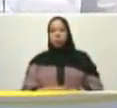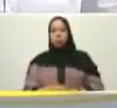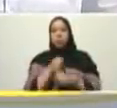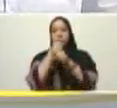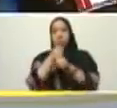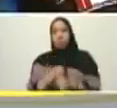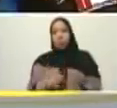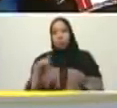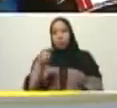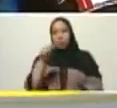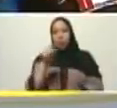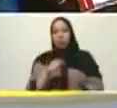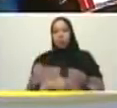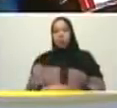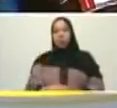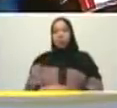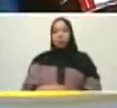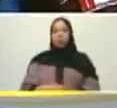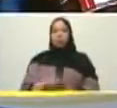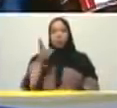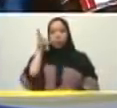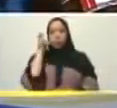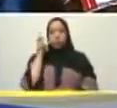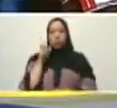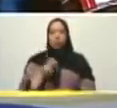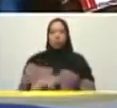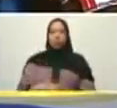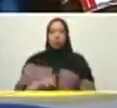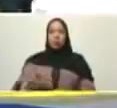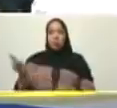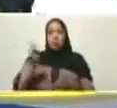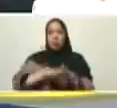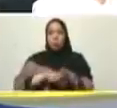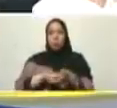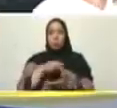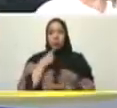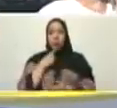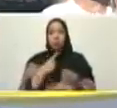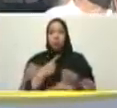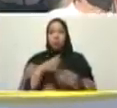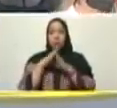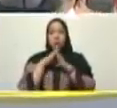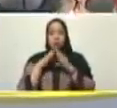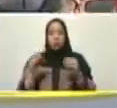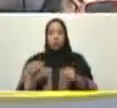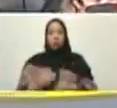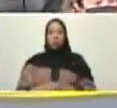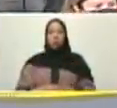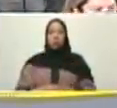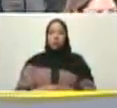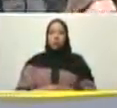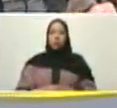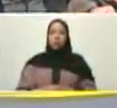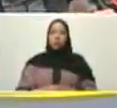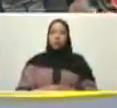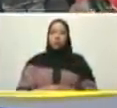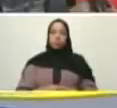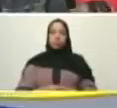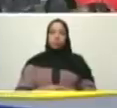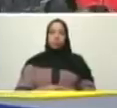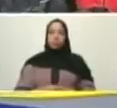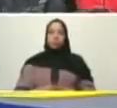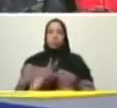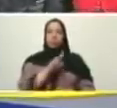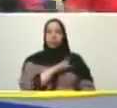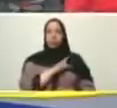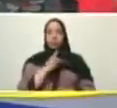bien esto que te voy a reiterar y a todos ustedes al vicepresidente del